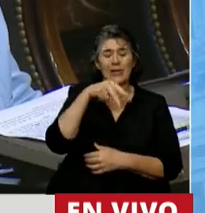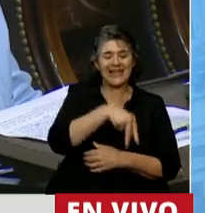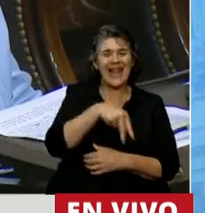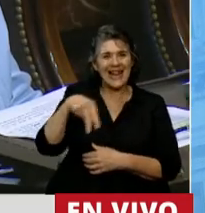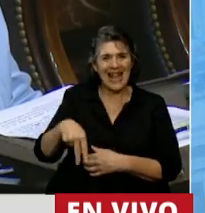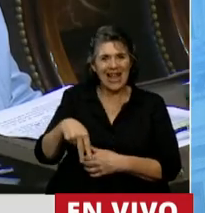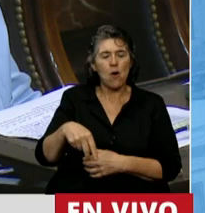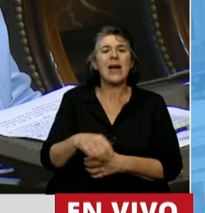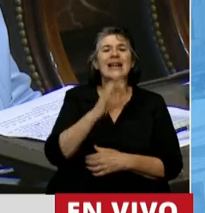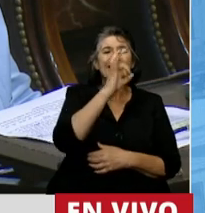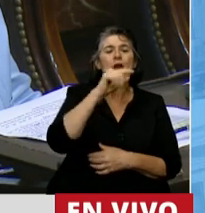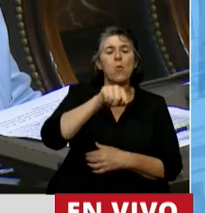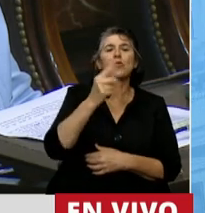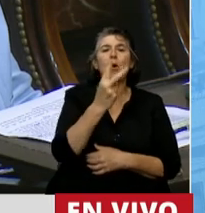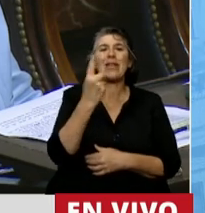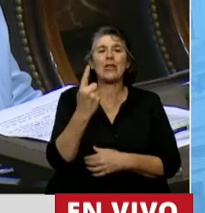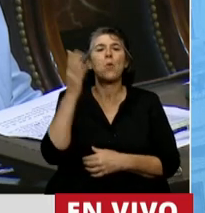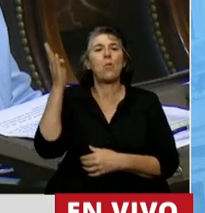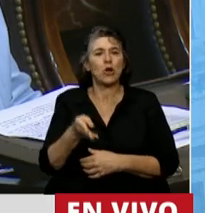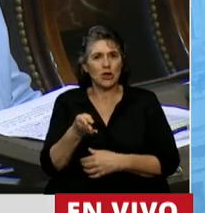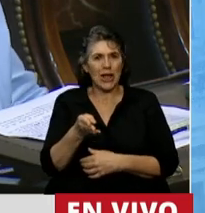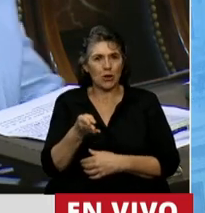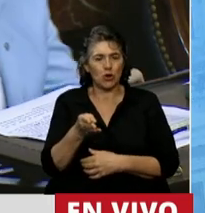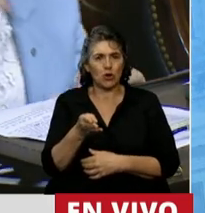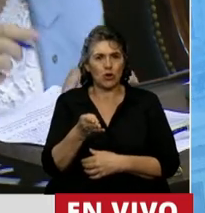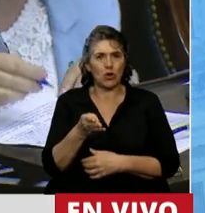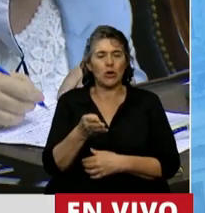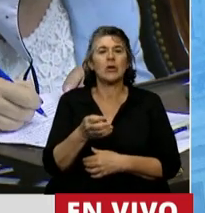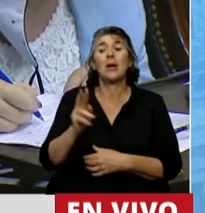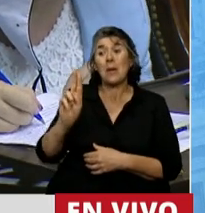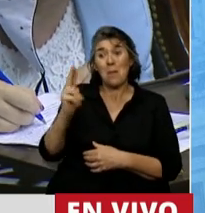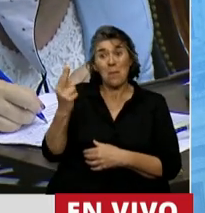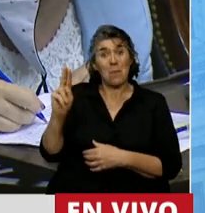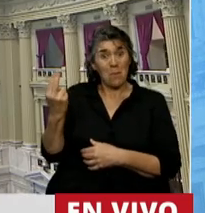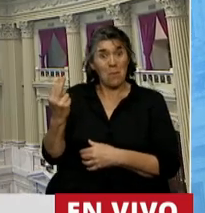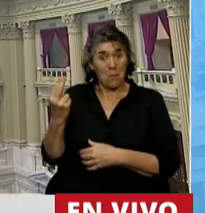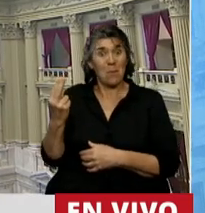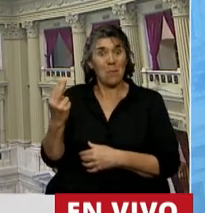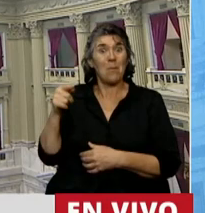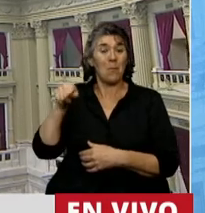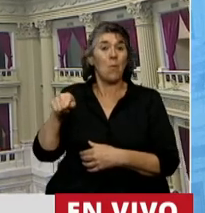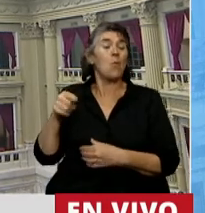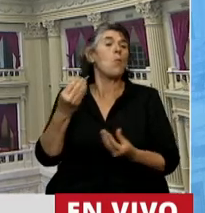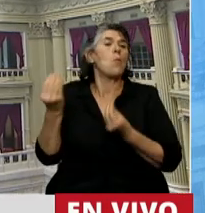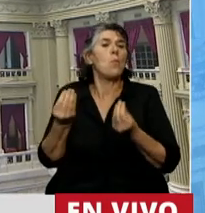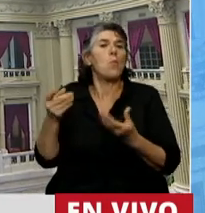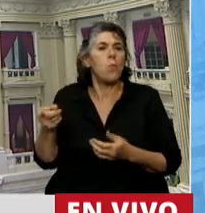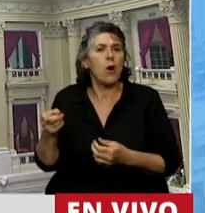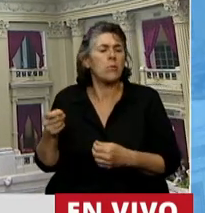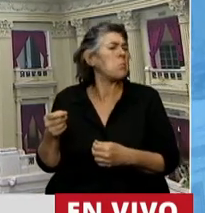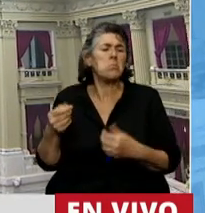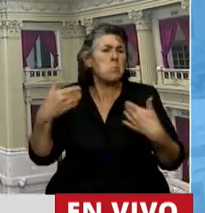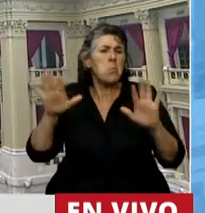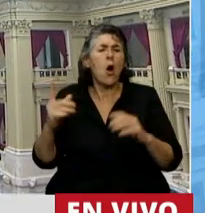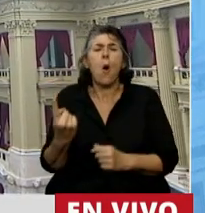el 0.21% de las defunciones maternas son provocadas. Aunque sea una